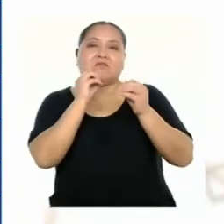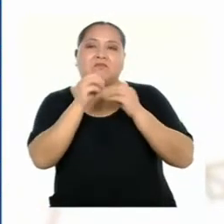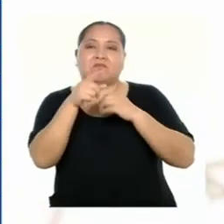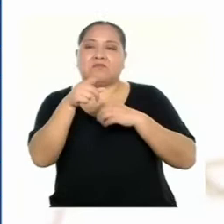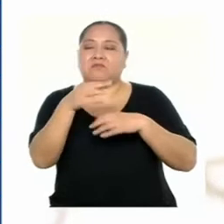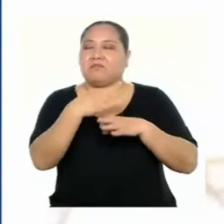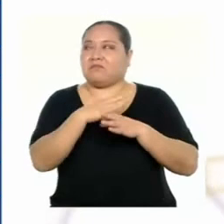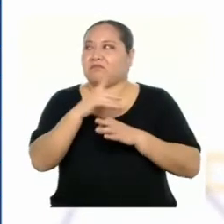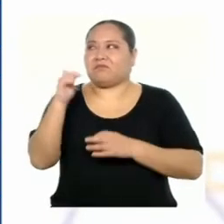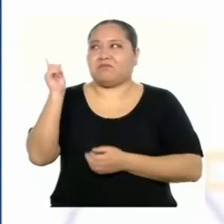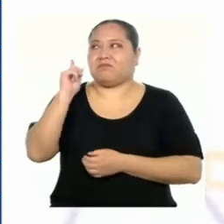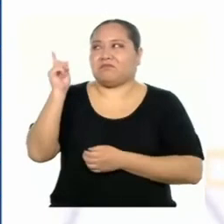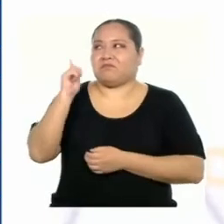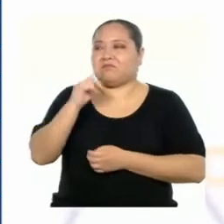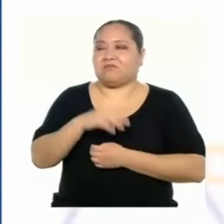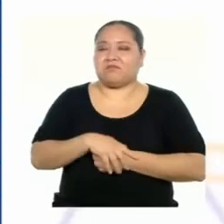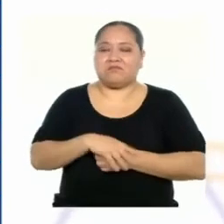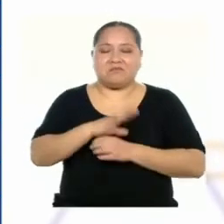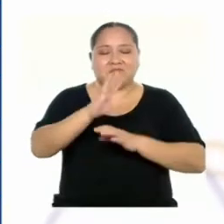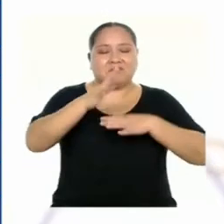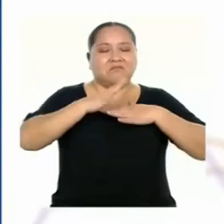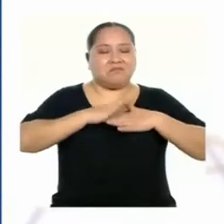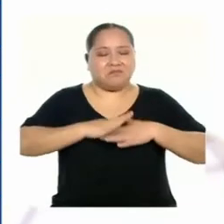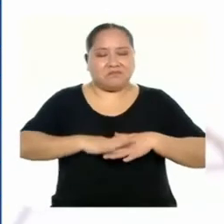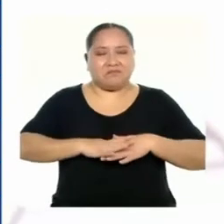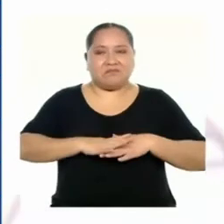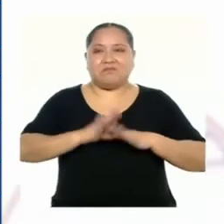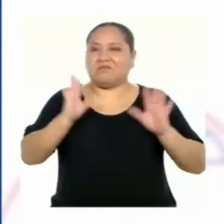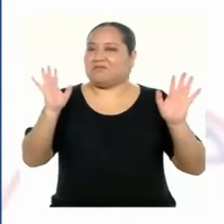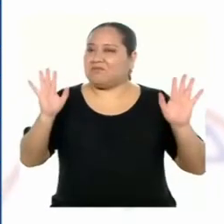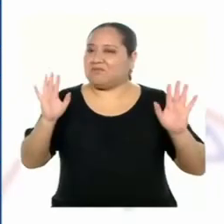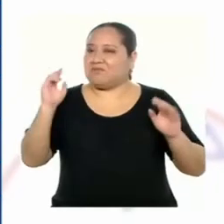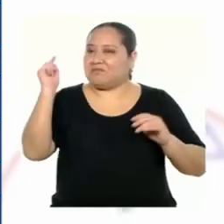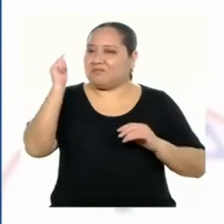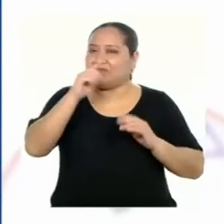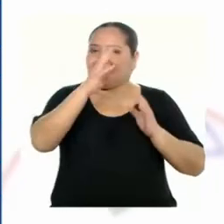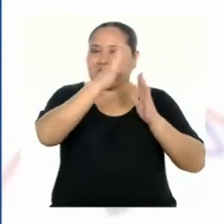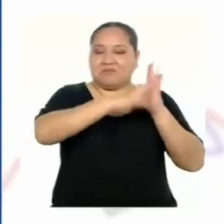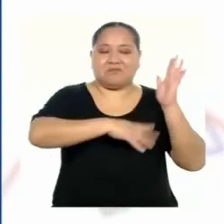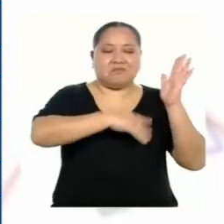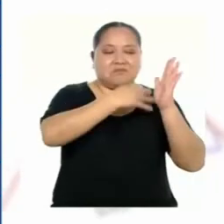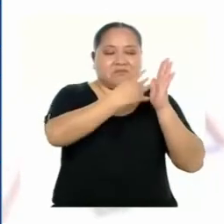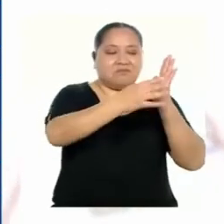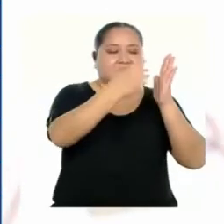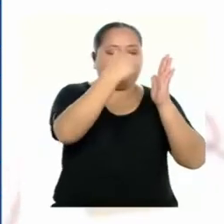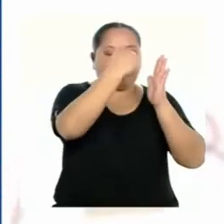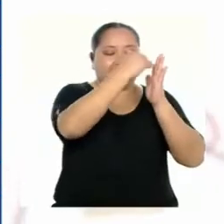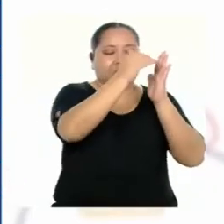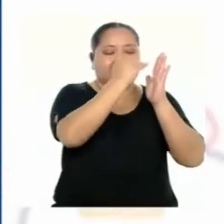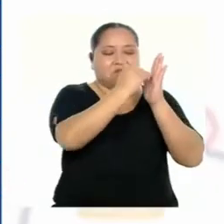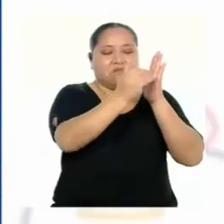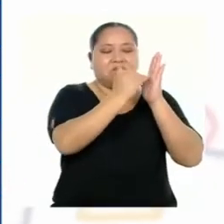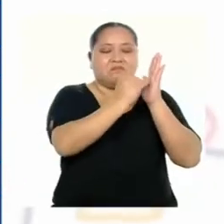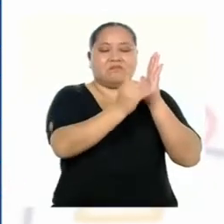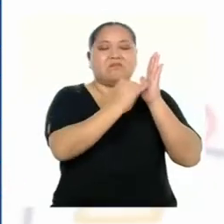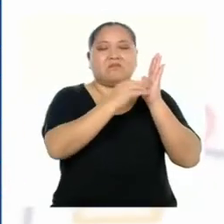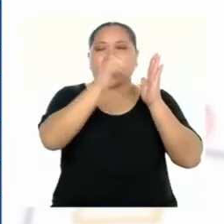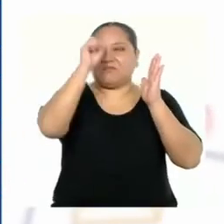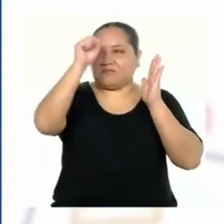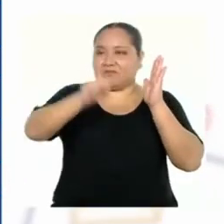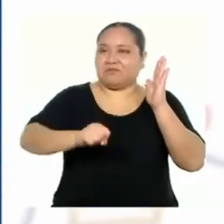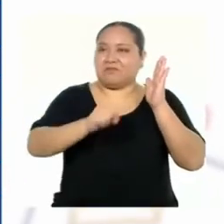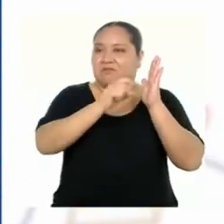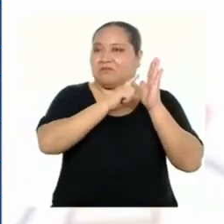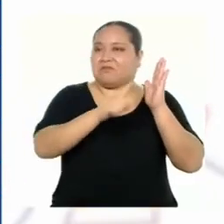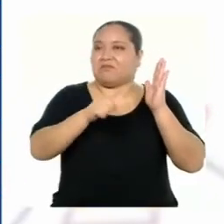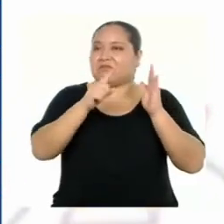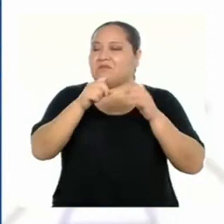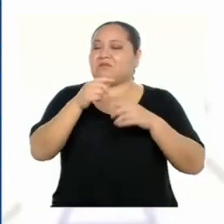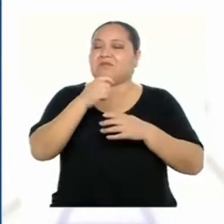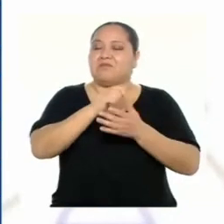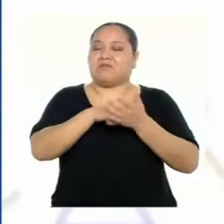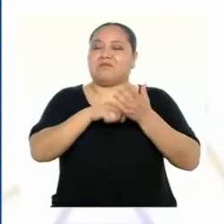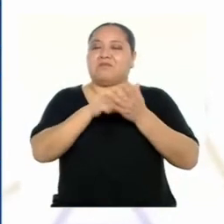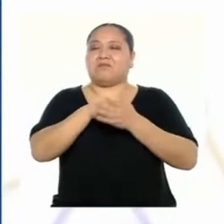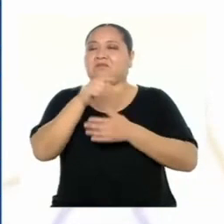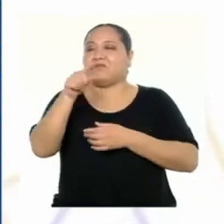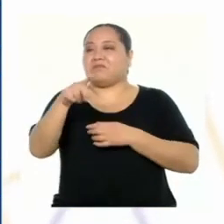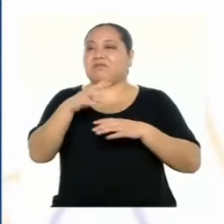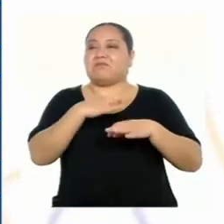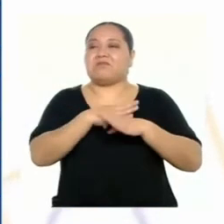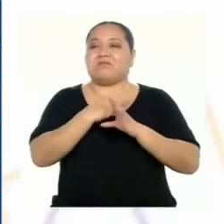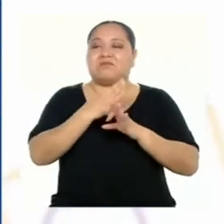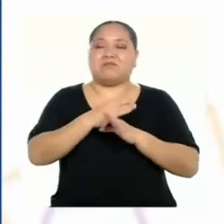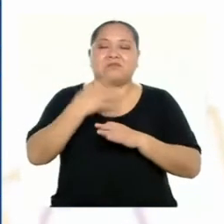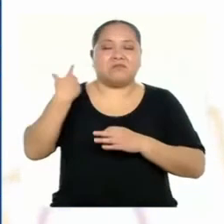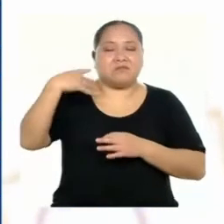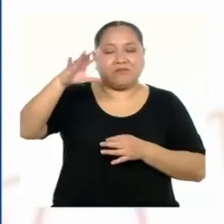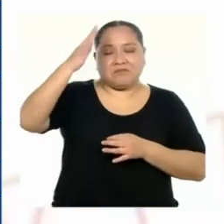Eh... no. No hay problema. Por algo, esta tabla tiene las casillas de sí o no para marcar. De esta